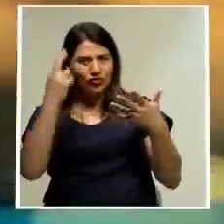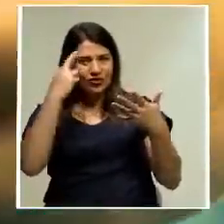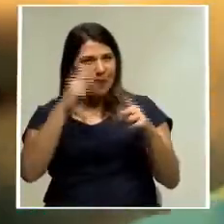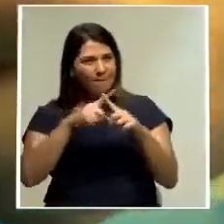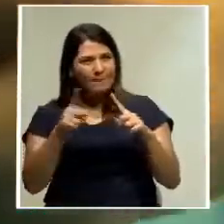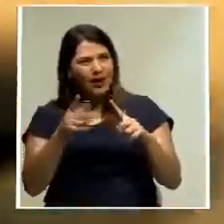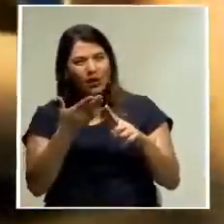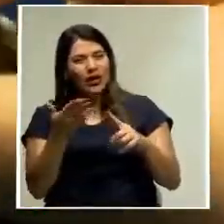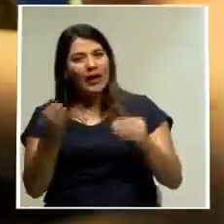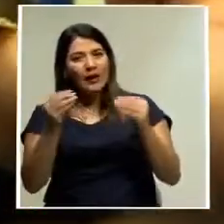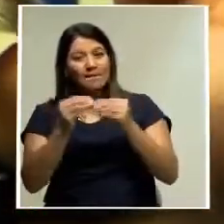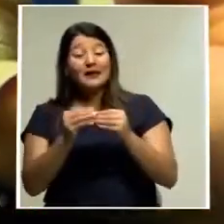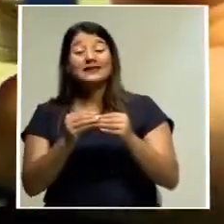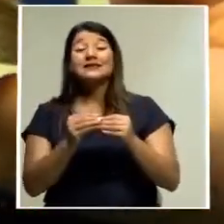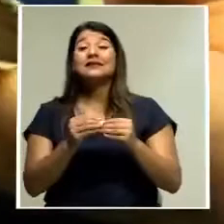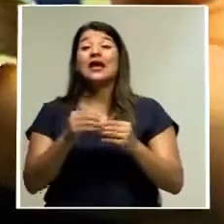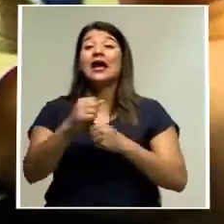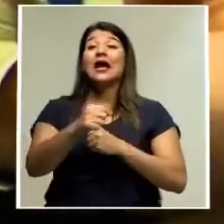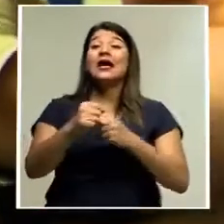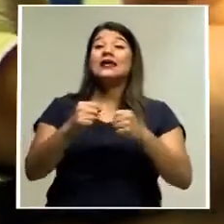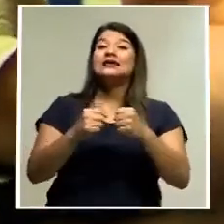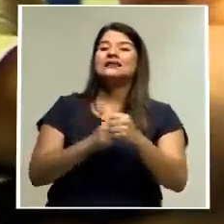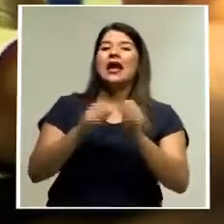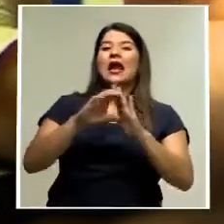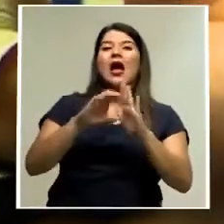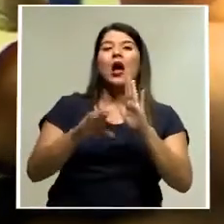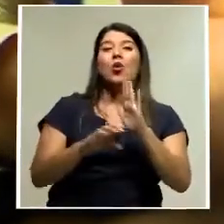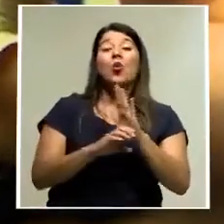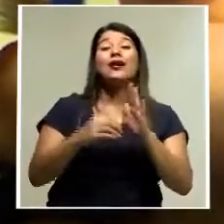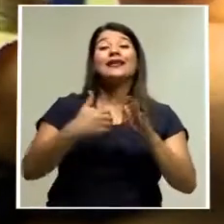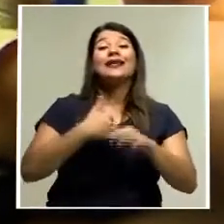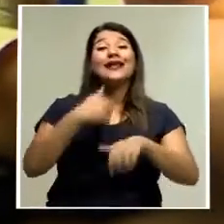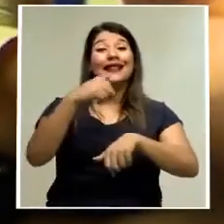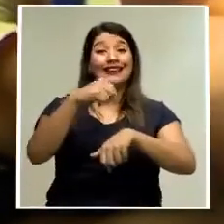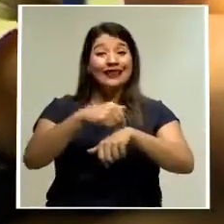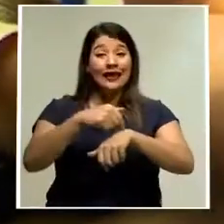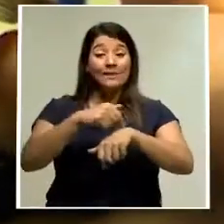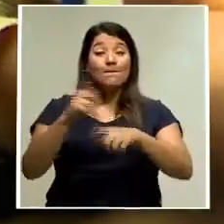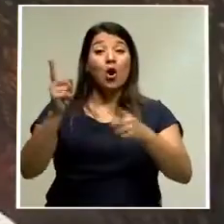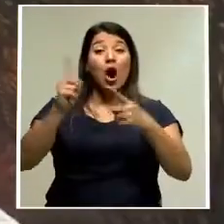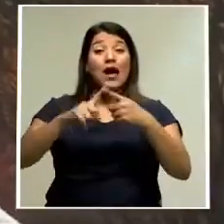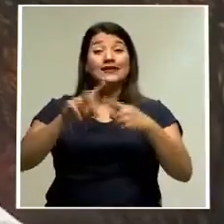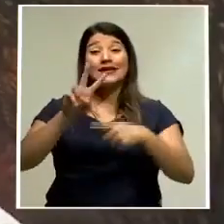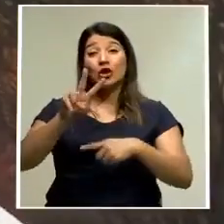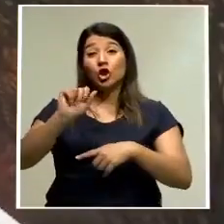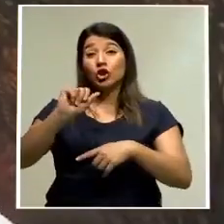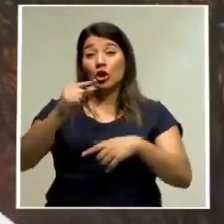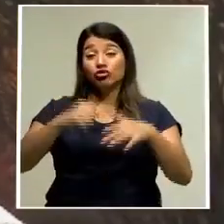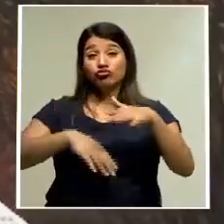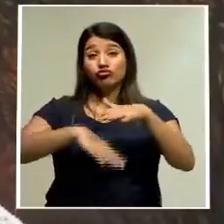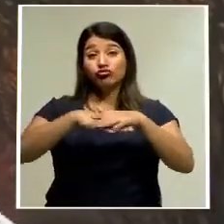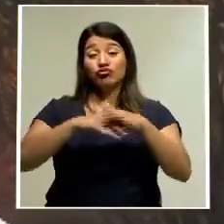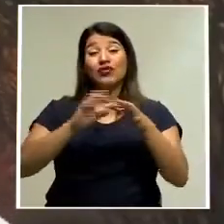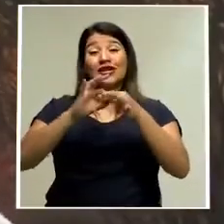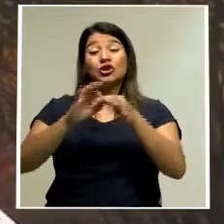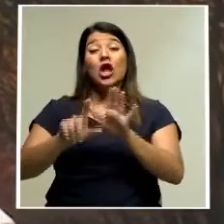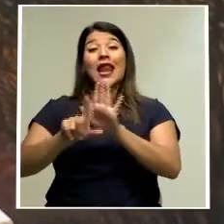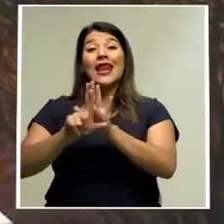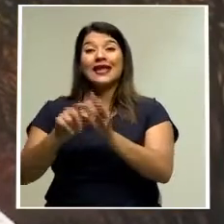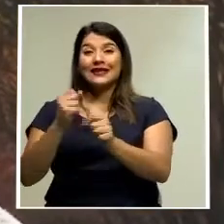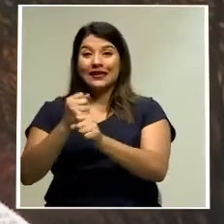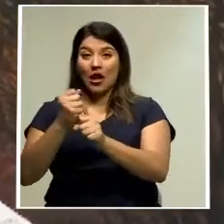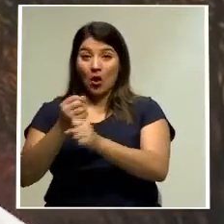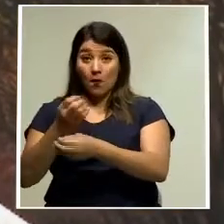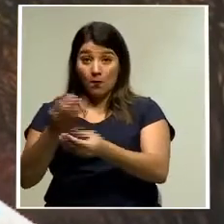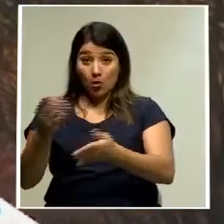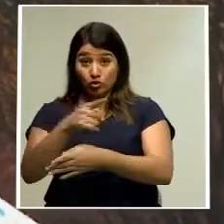de agosto la Sala Constitucional tiene tiempo para responder. Las consultas han sido realizadas con respecto a la Ley de Empleo Público. Recordemos que